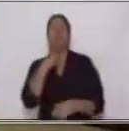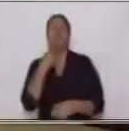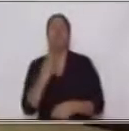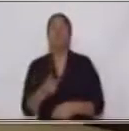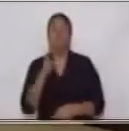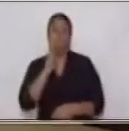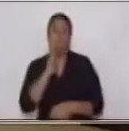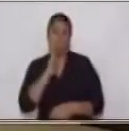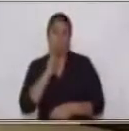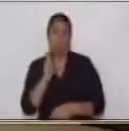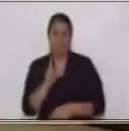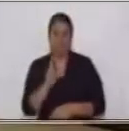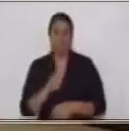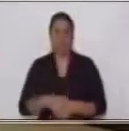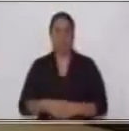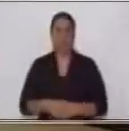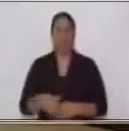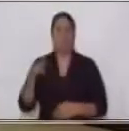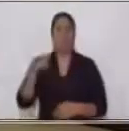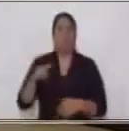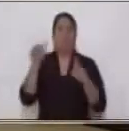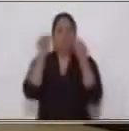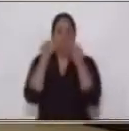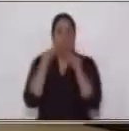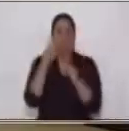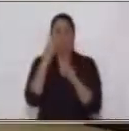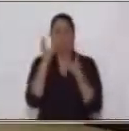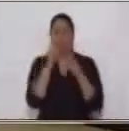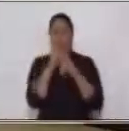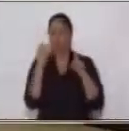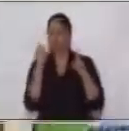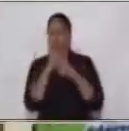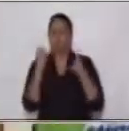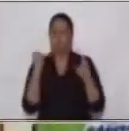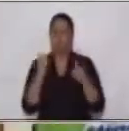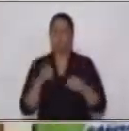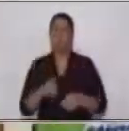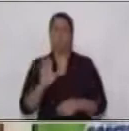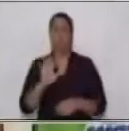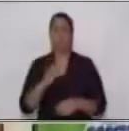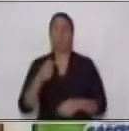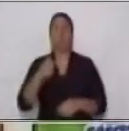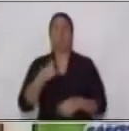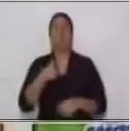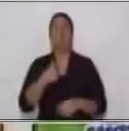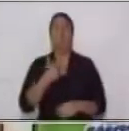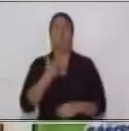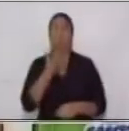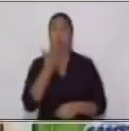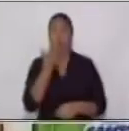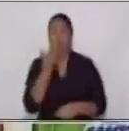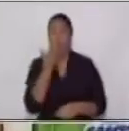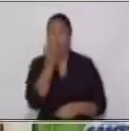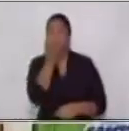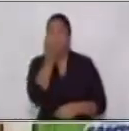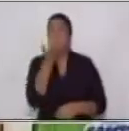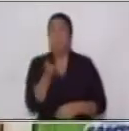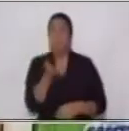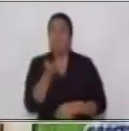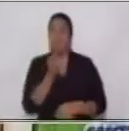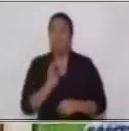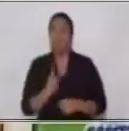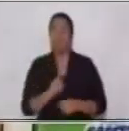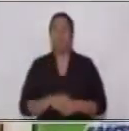estas dos oraciones. Yo como una manzana, vamos a ir leyendo cada una, yo como una manzana, una